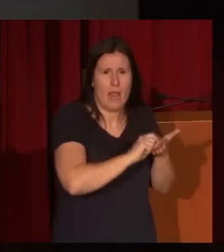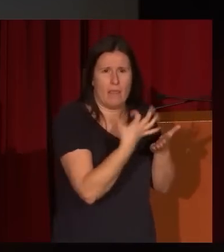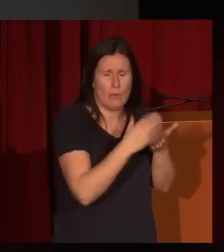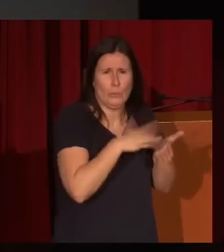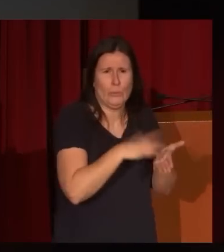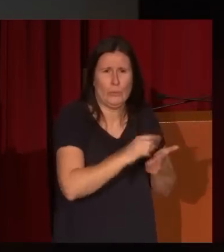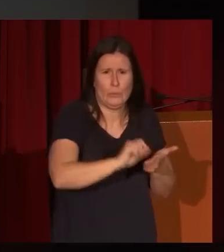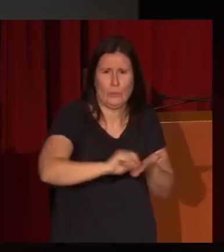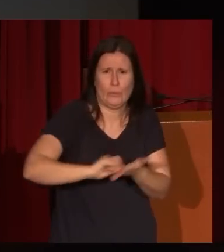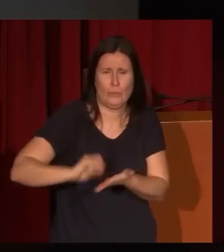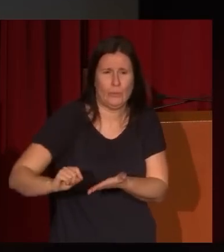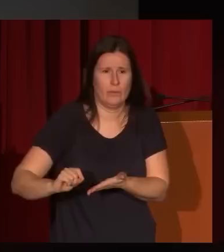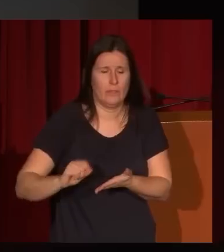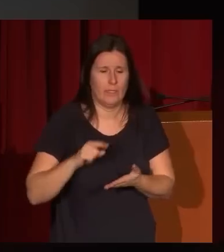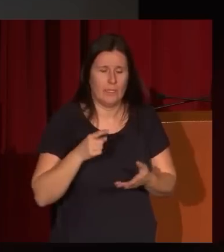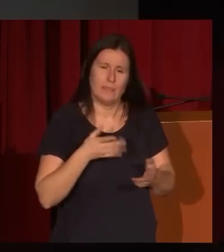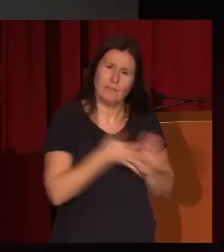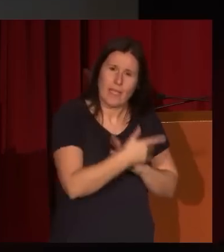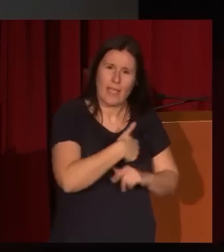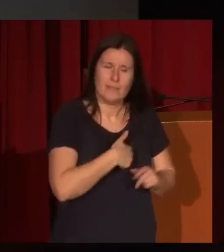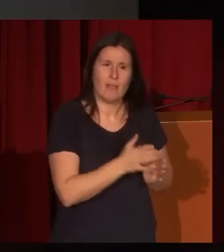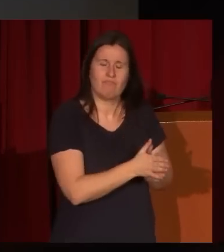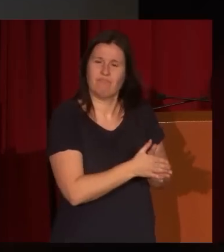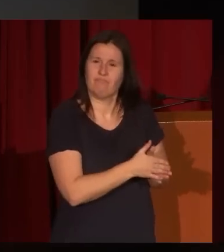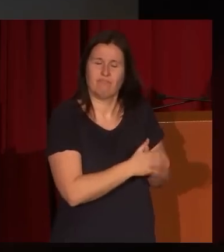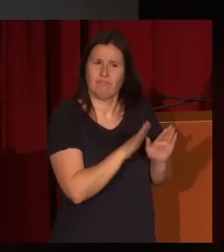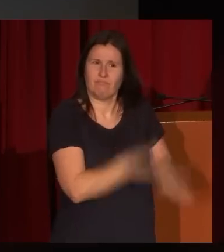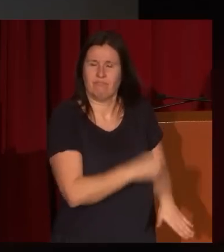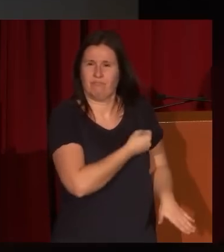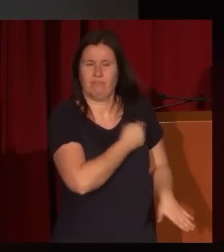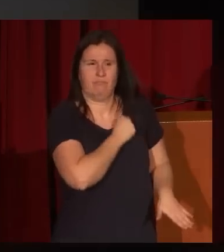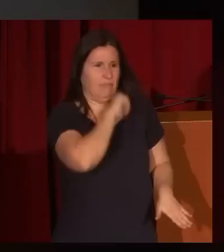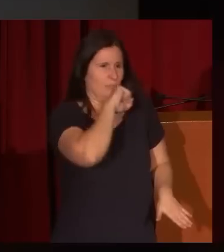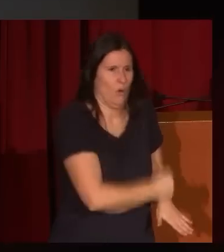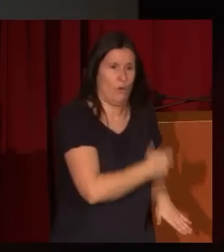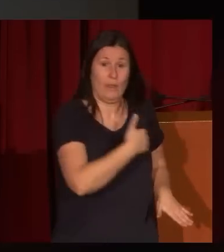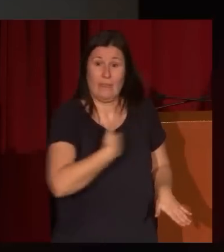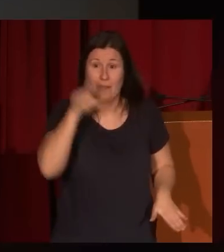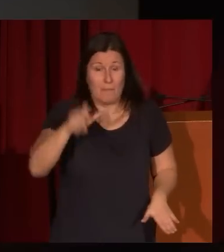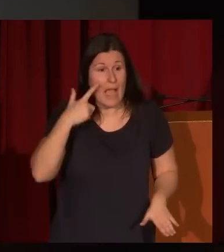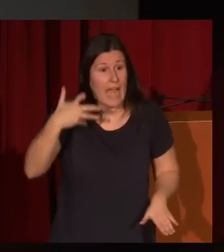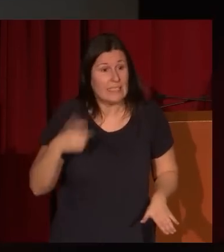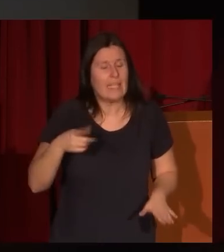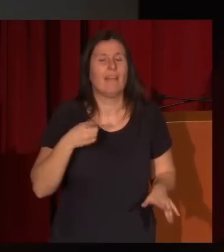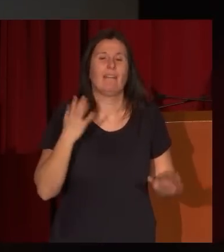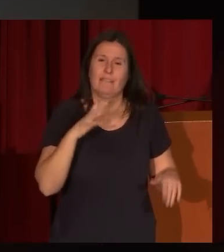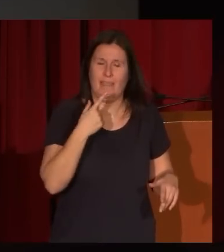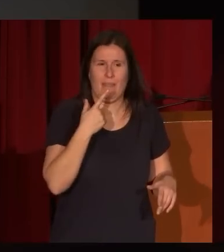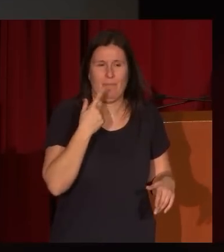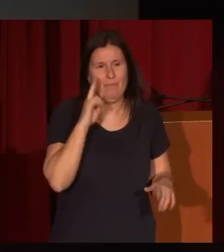este fragor de citación sobre la figura de Eugenio Lucas hace que, justamente en estos años,